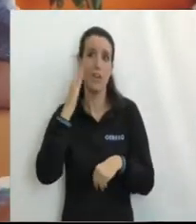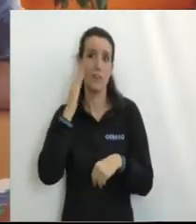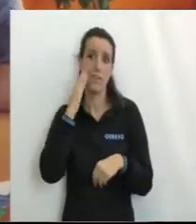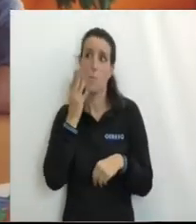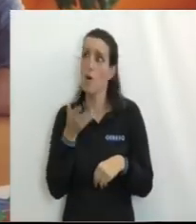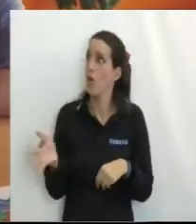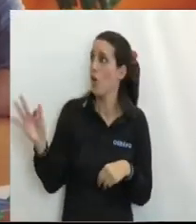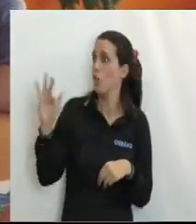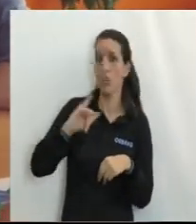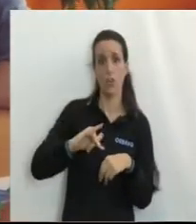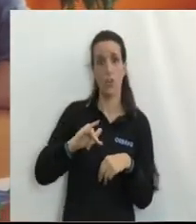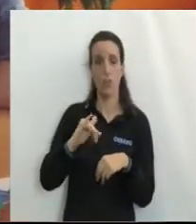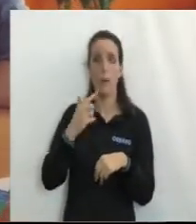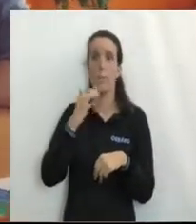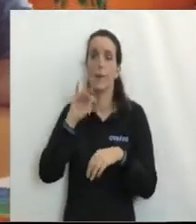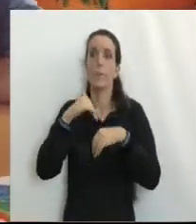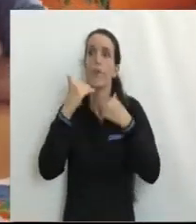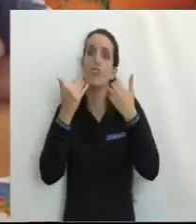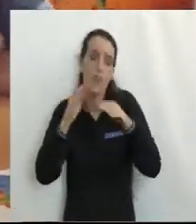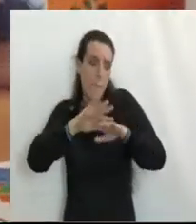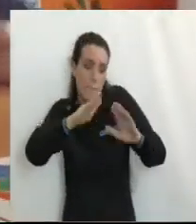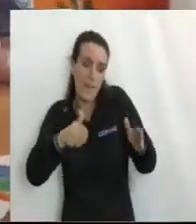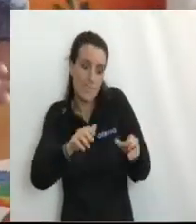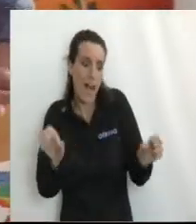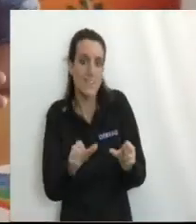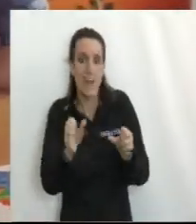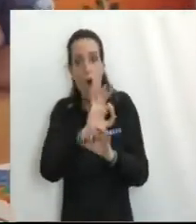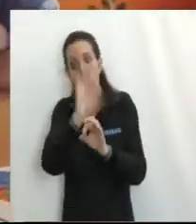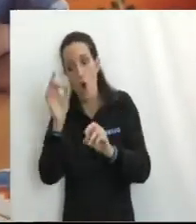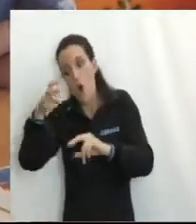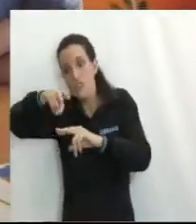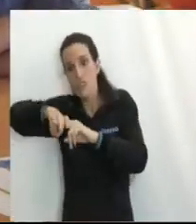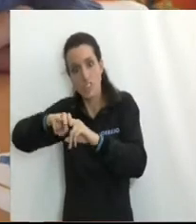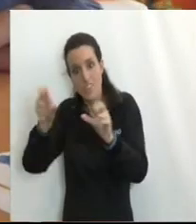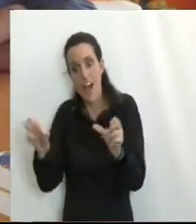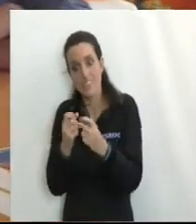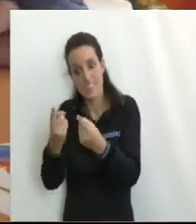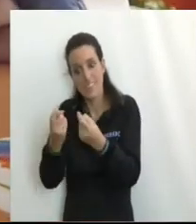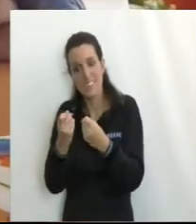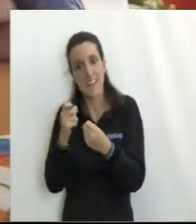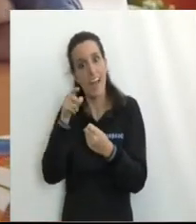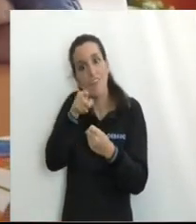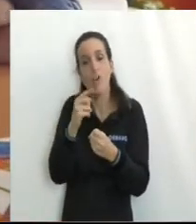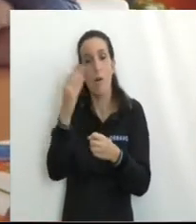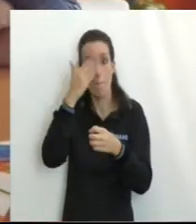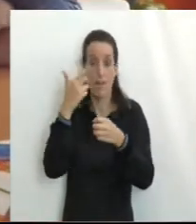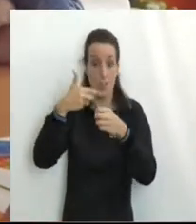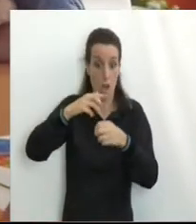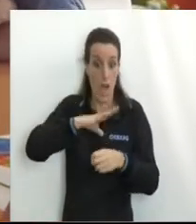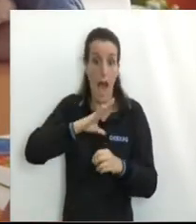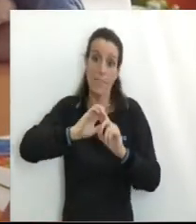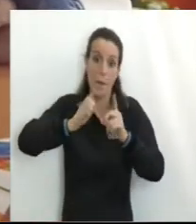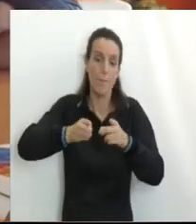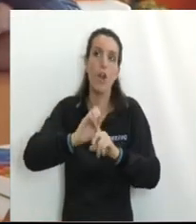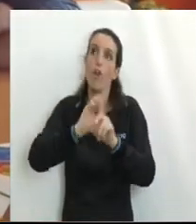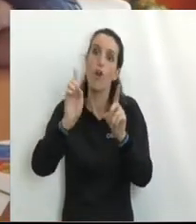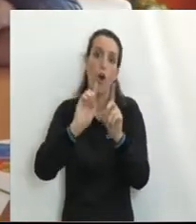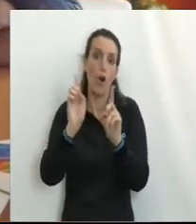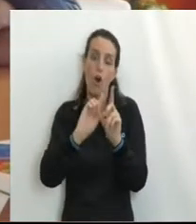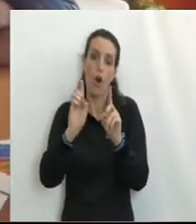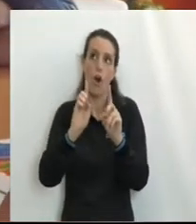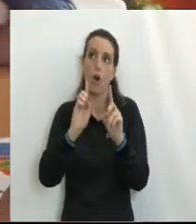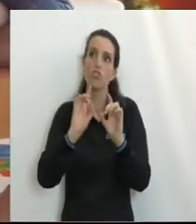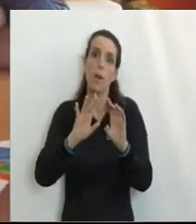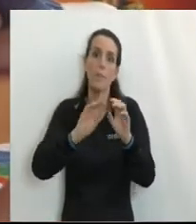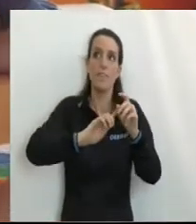que ver Con todo lo que sabemos Que es cotidiano Como la silla Que está ahí Como la mesa Que está acá Es decir Esa parte del petróleo